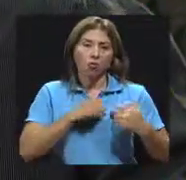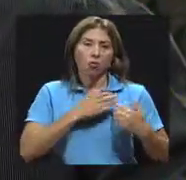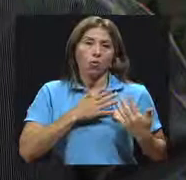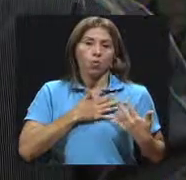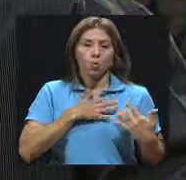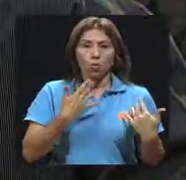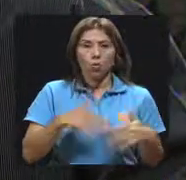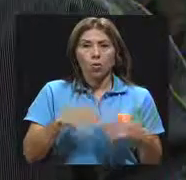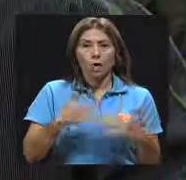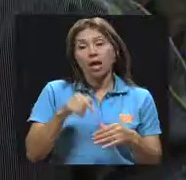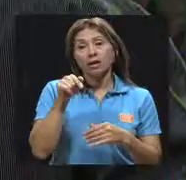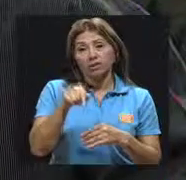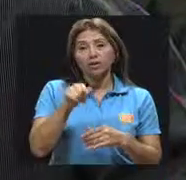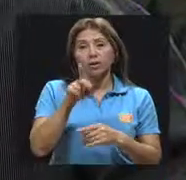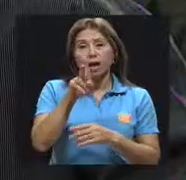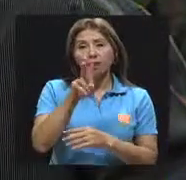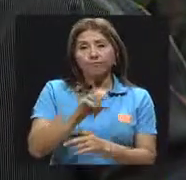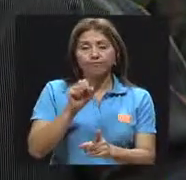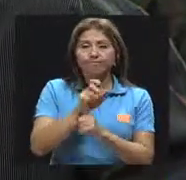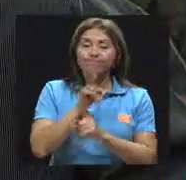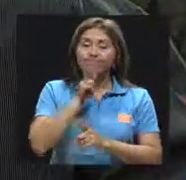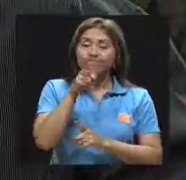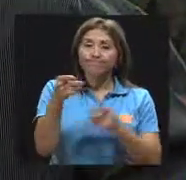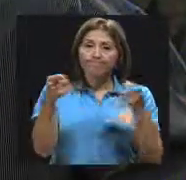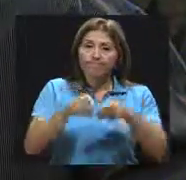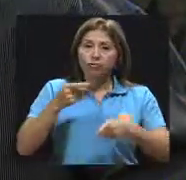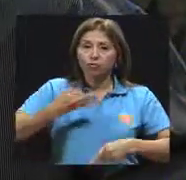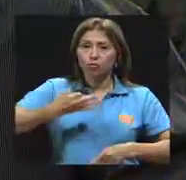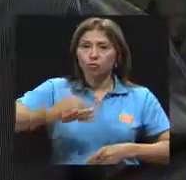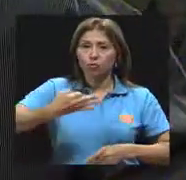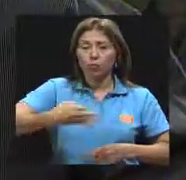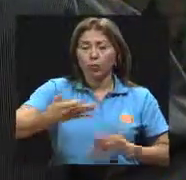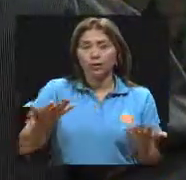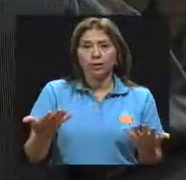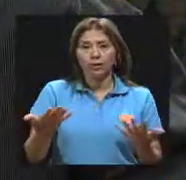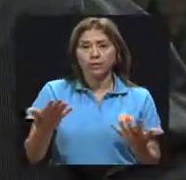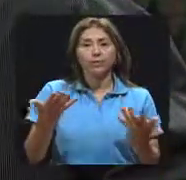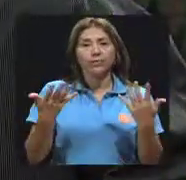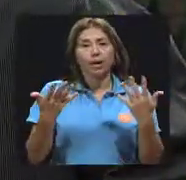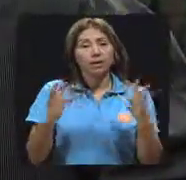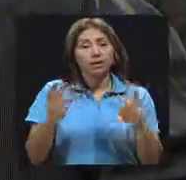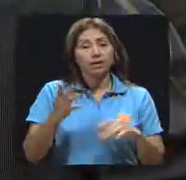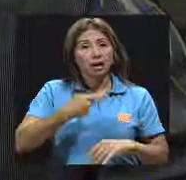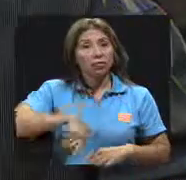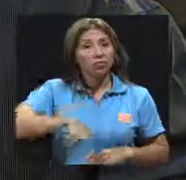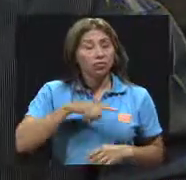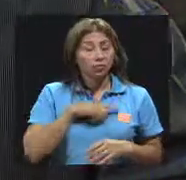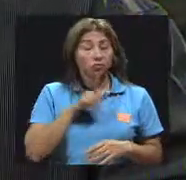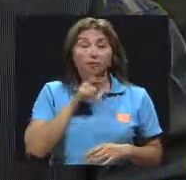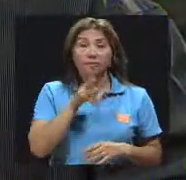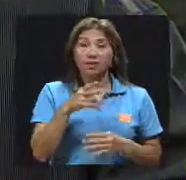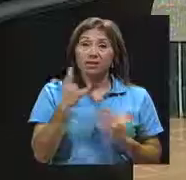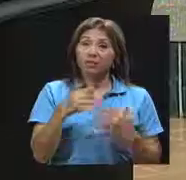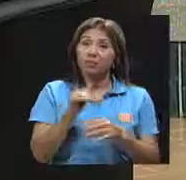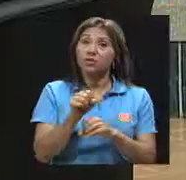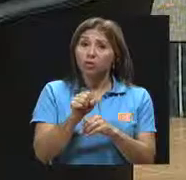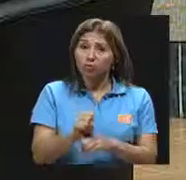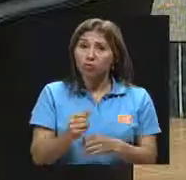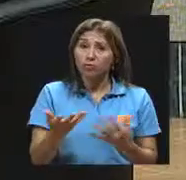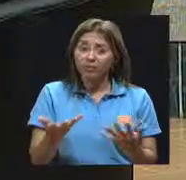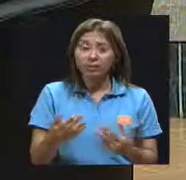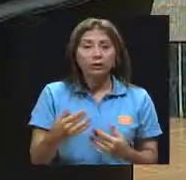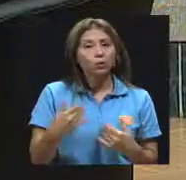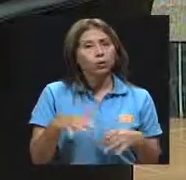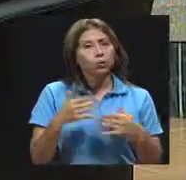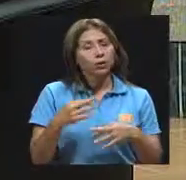cual todos los días vemos y ya nos deja de ser hasta tan sorprendente. Y la responsabilidad,